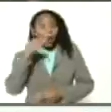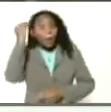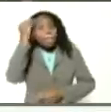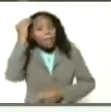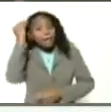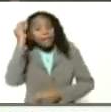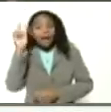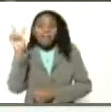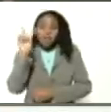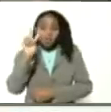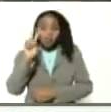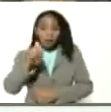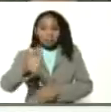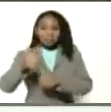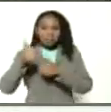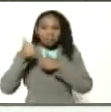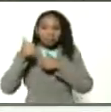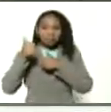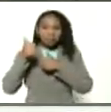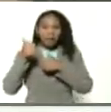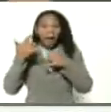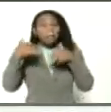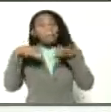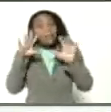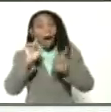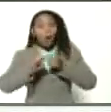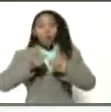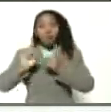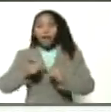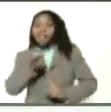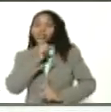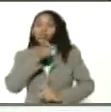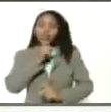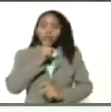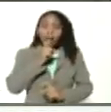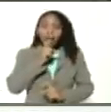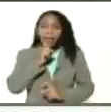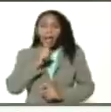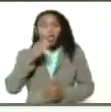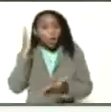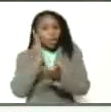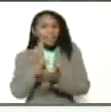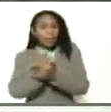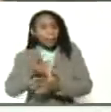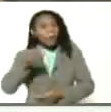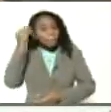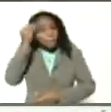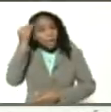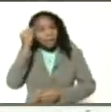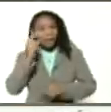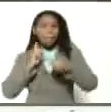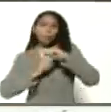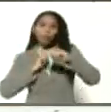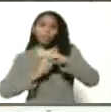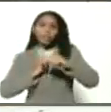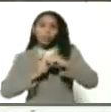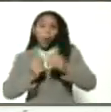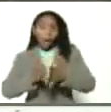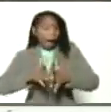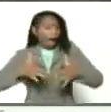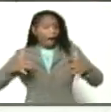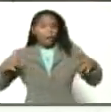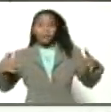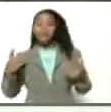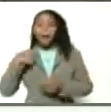Venezuela, a pesar de los pesares y de las dificultades. De los que siempre creen con optimismo en la grandeza de